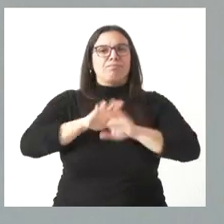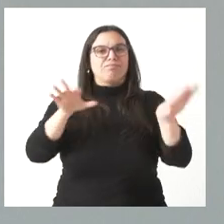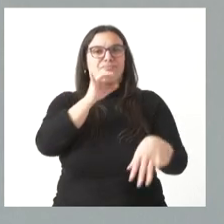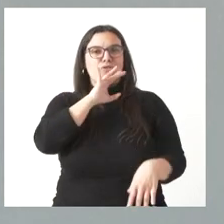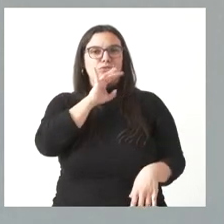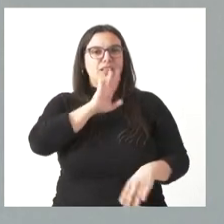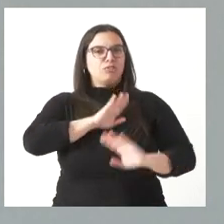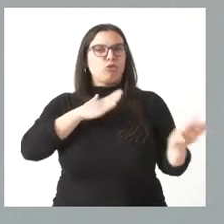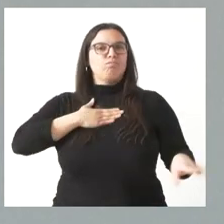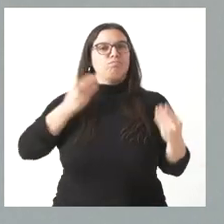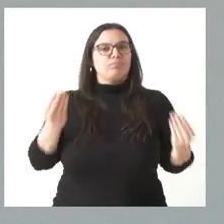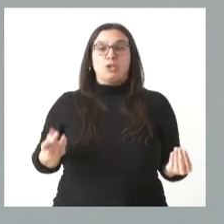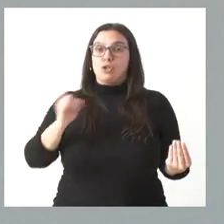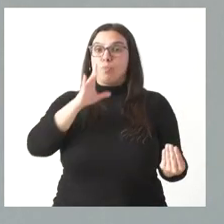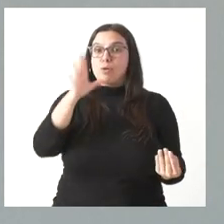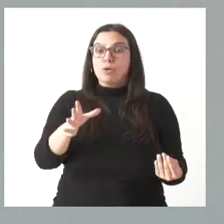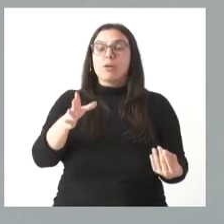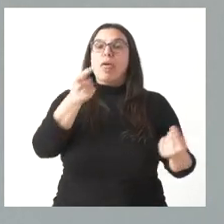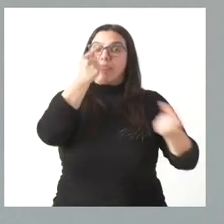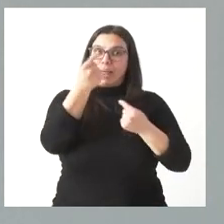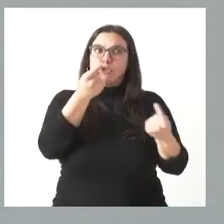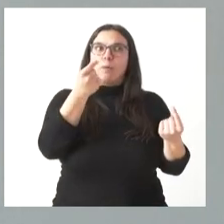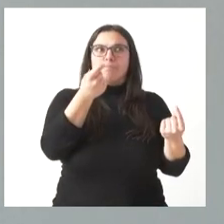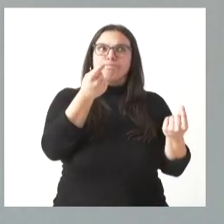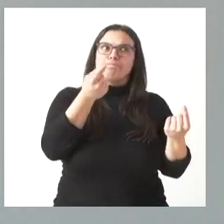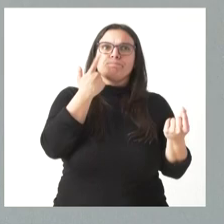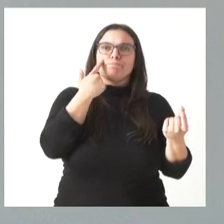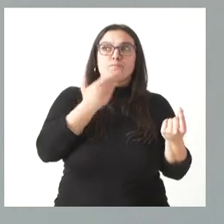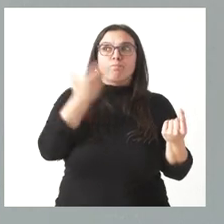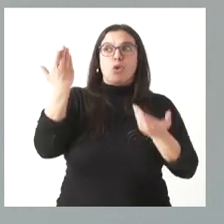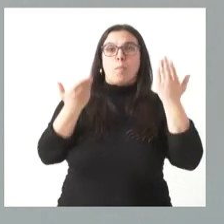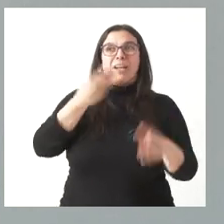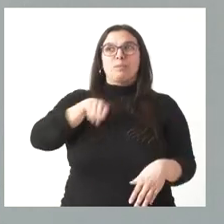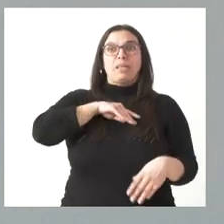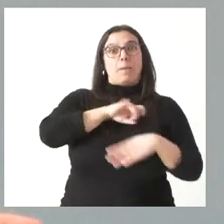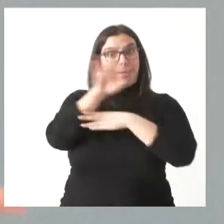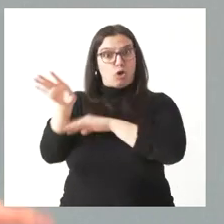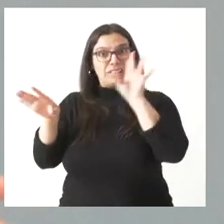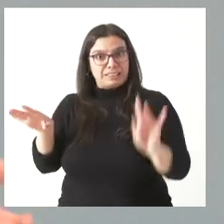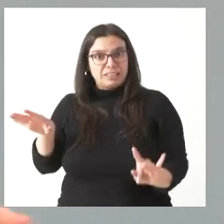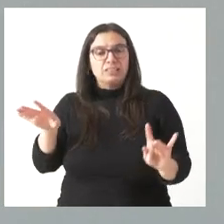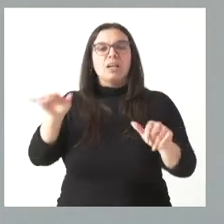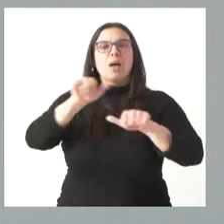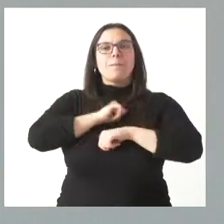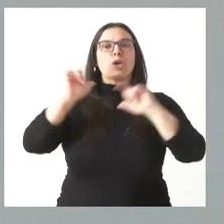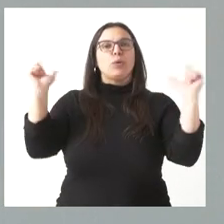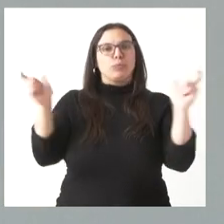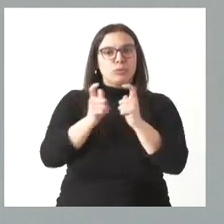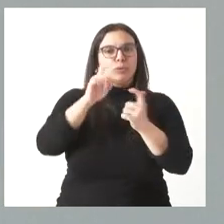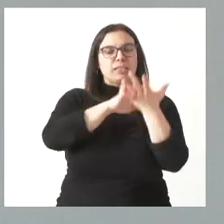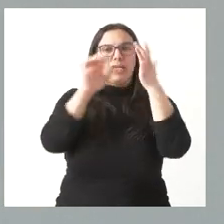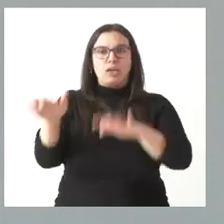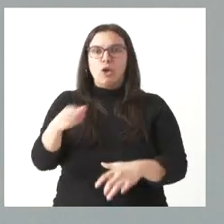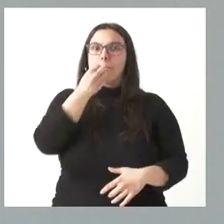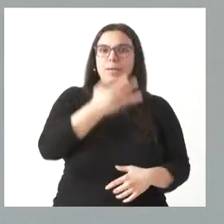en modo alguno, porque, aun siendo estos datos mejores que los del conjunto nacional y que el paro baje en Castilla y León mientras sube